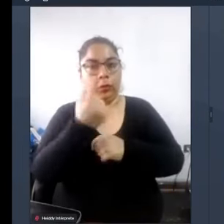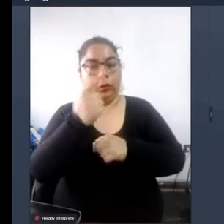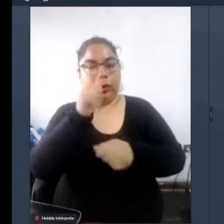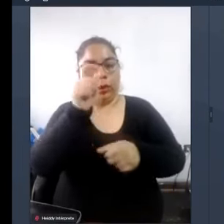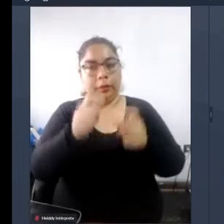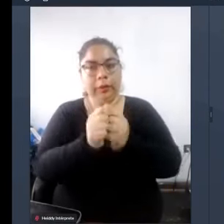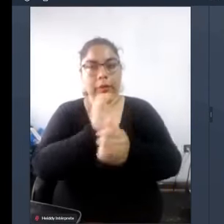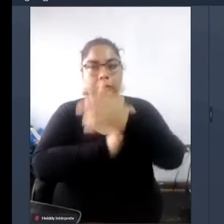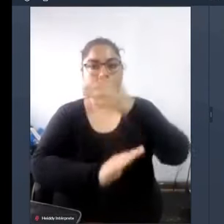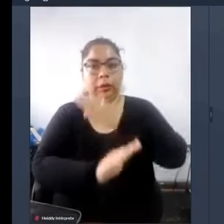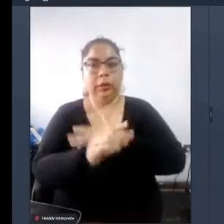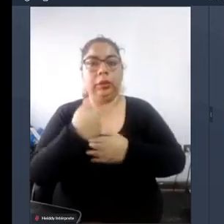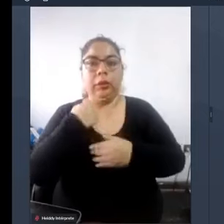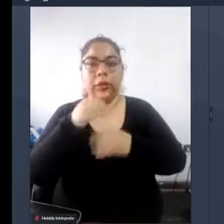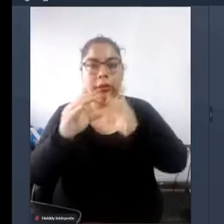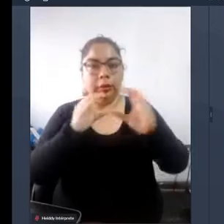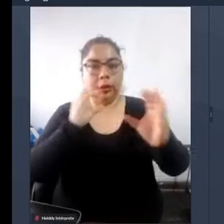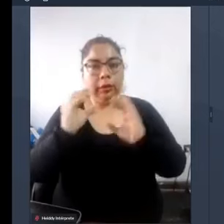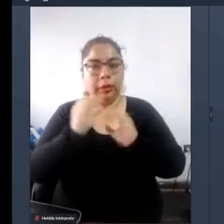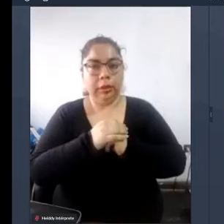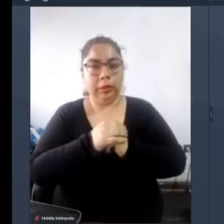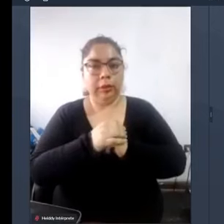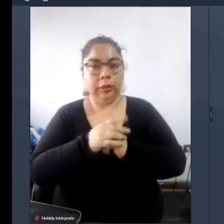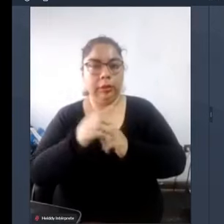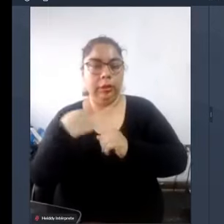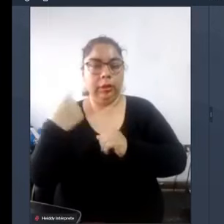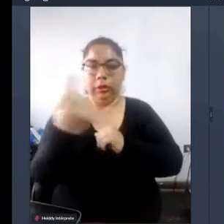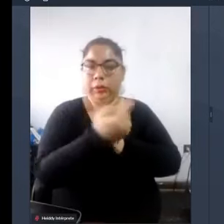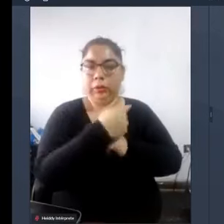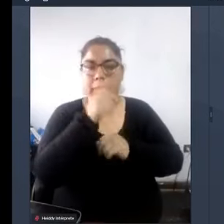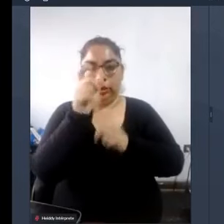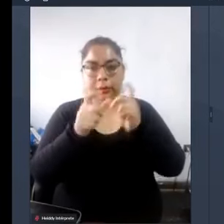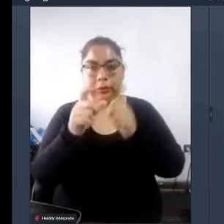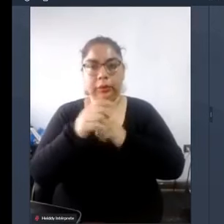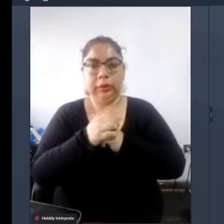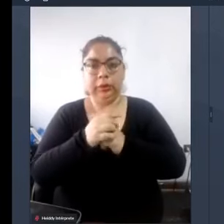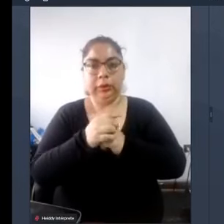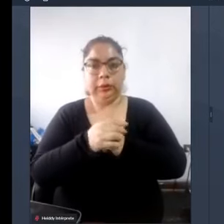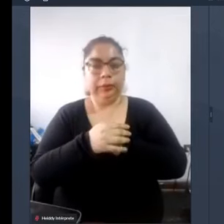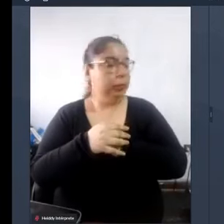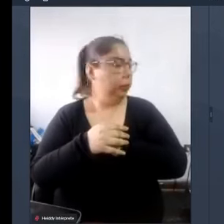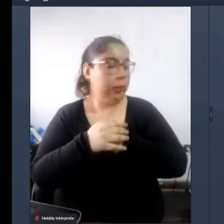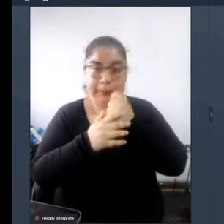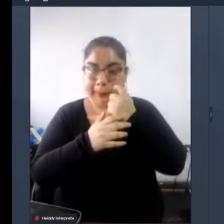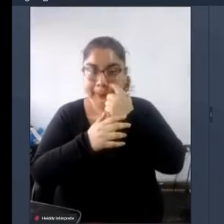discapacidad sino estamos hablando de toda la población en general bien